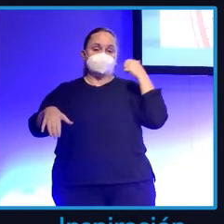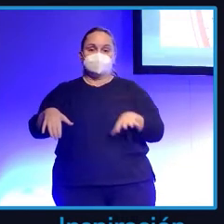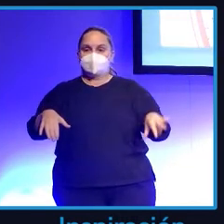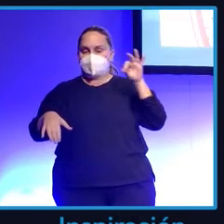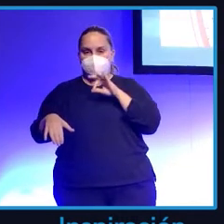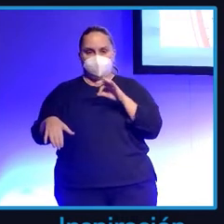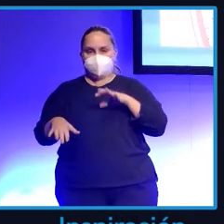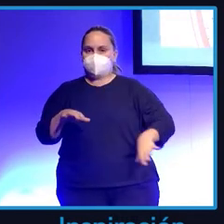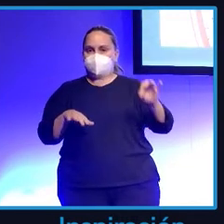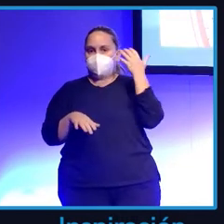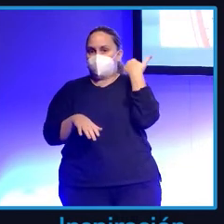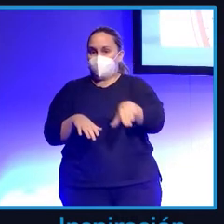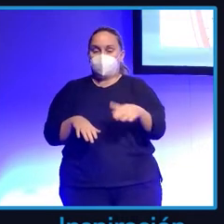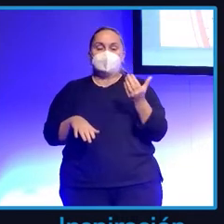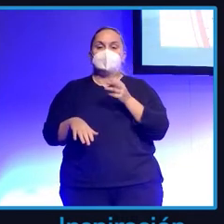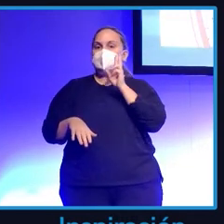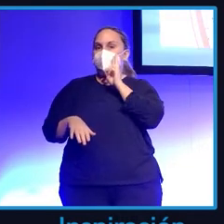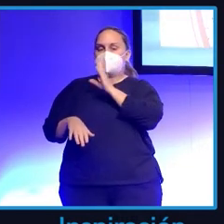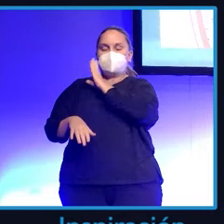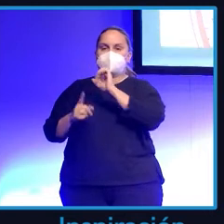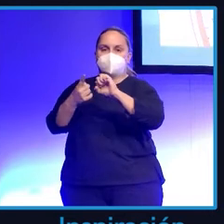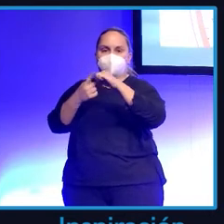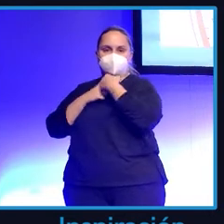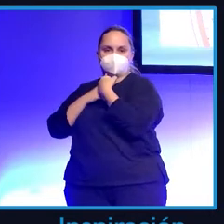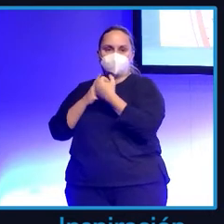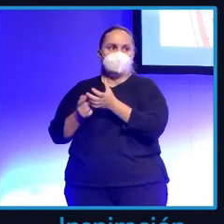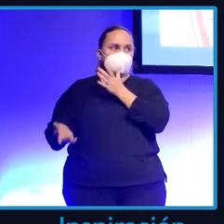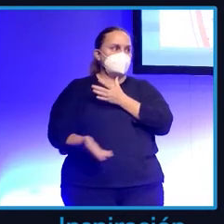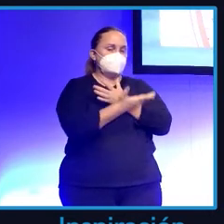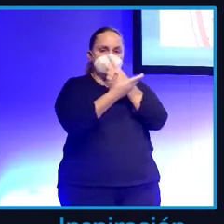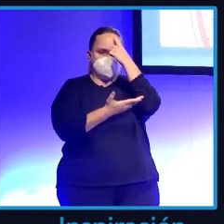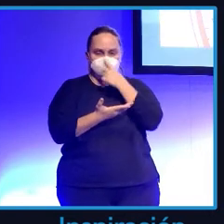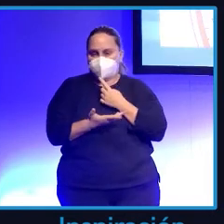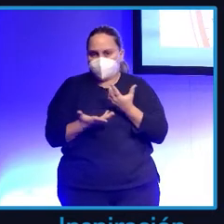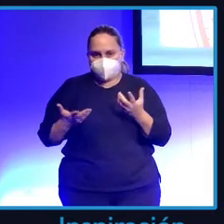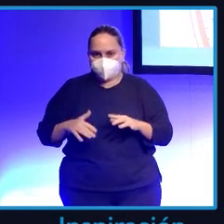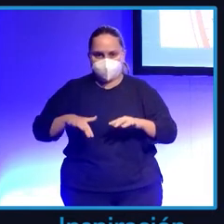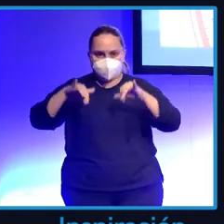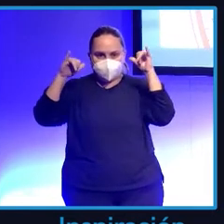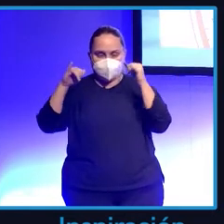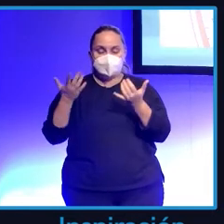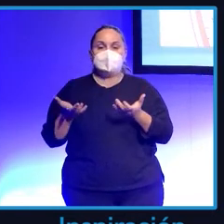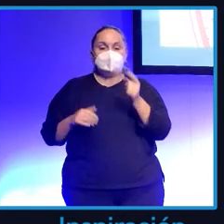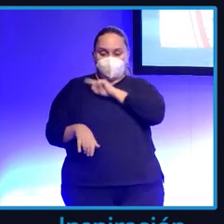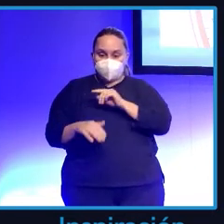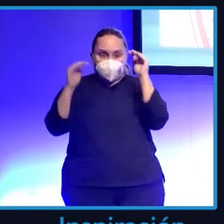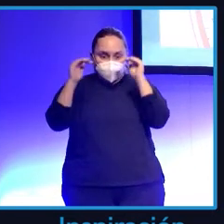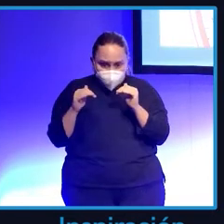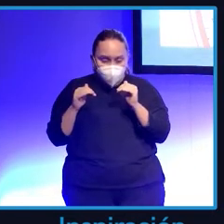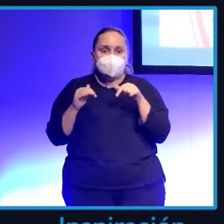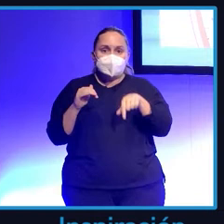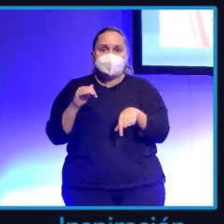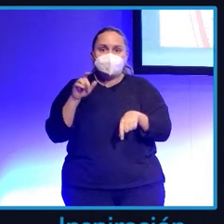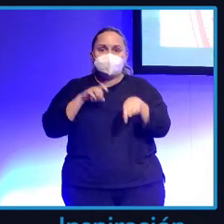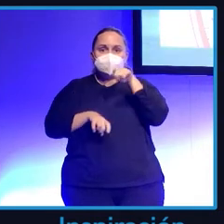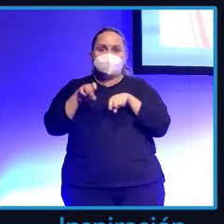presionar por mi suegra y mi madre. Estoy enfadadísima porque ha perdido toda su personalidad. Y como ahora me siento menos, no hay manera de que eso vuelva a